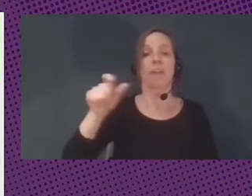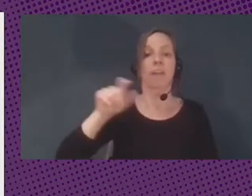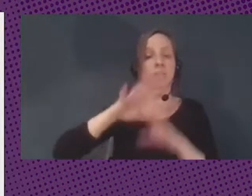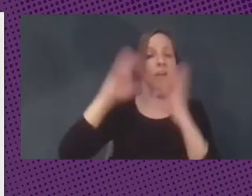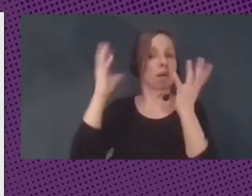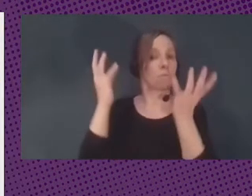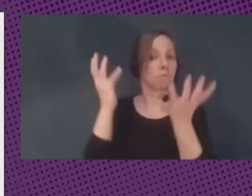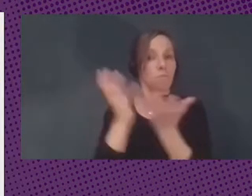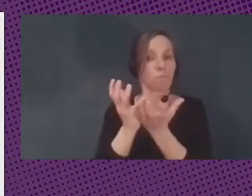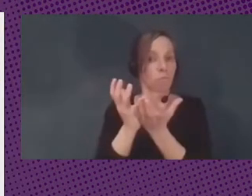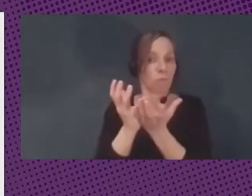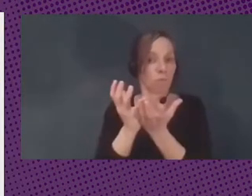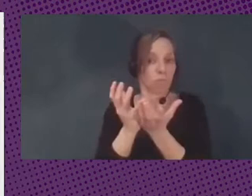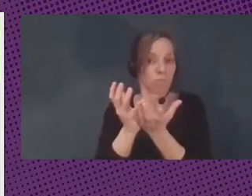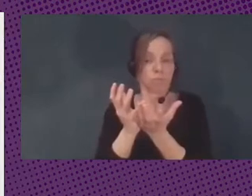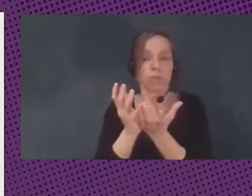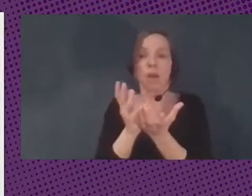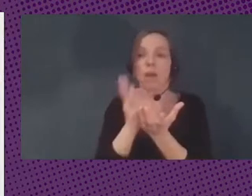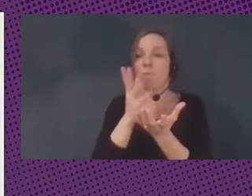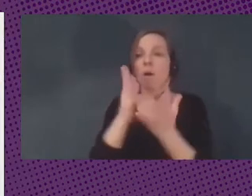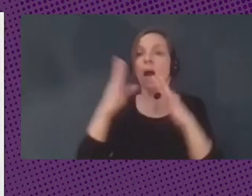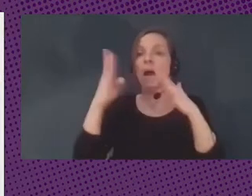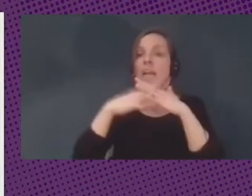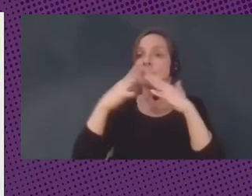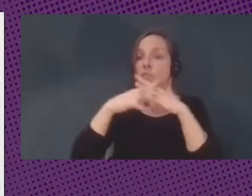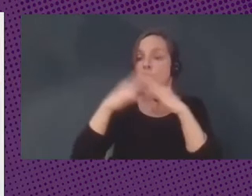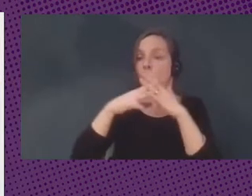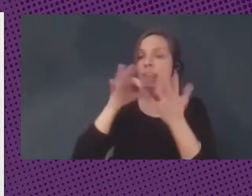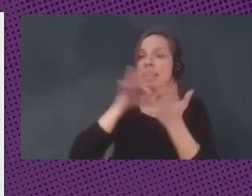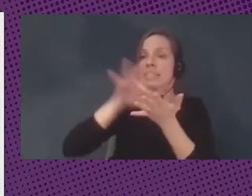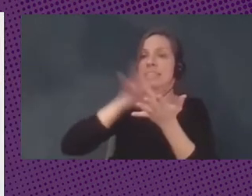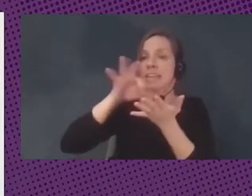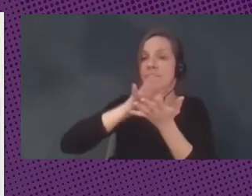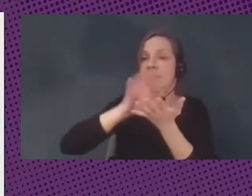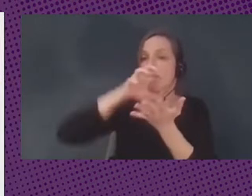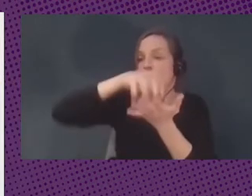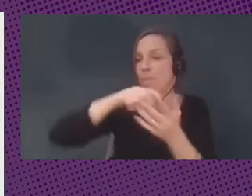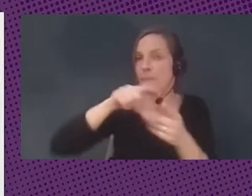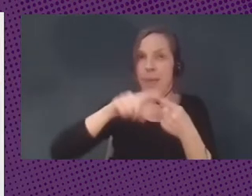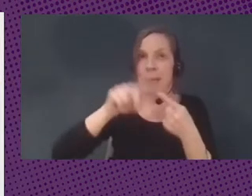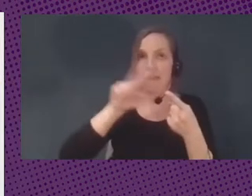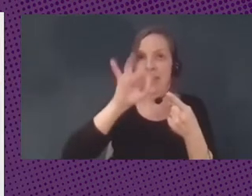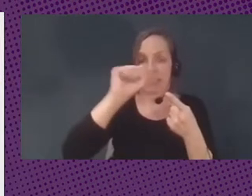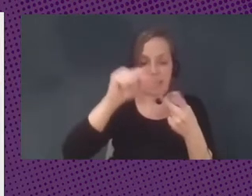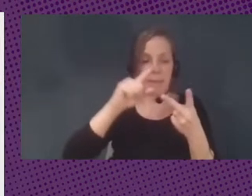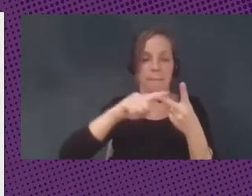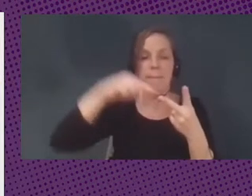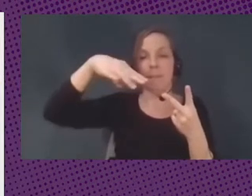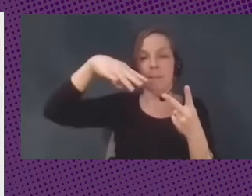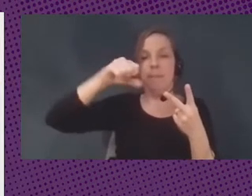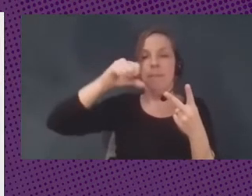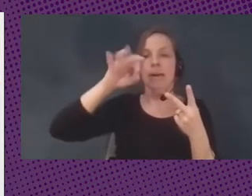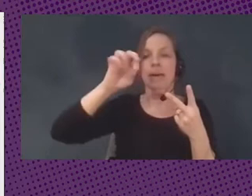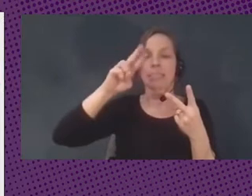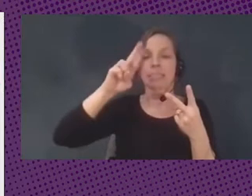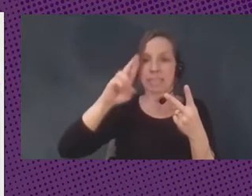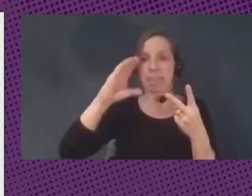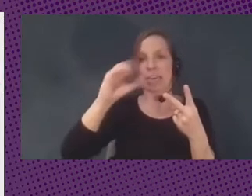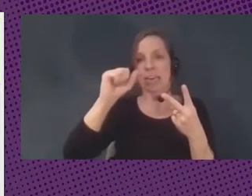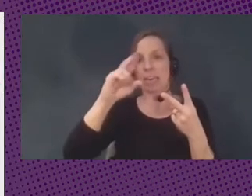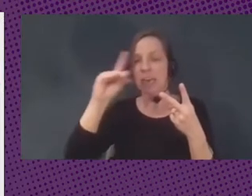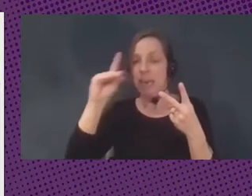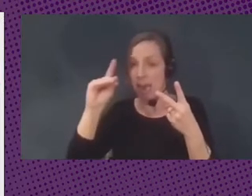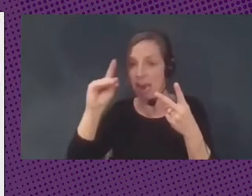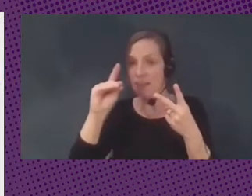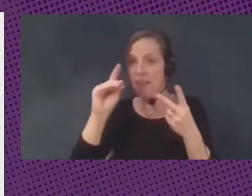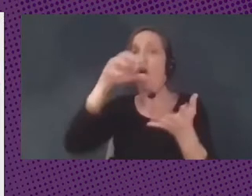que por la estructura de los data centers de los servidores por ejemplo de visa de mastercard que están en Estados Unidos pues nuestra información la de los